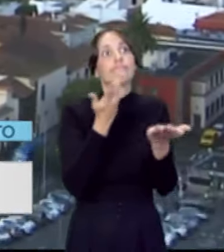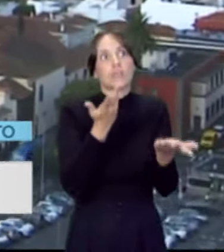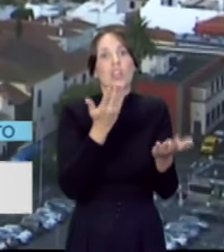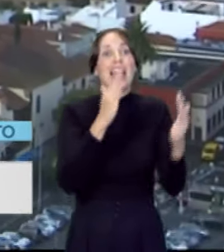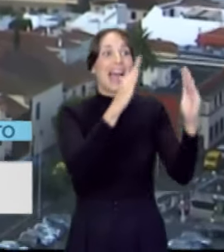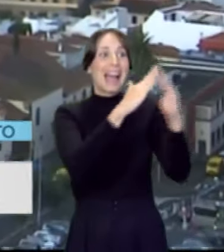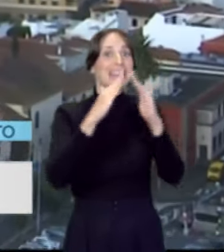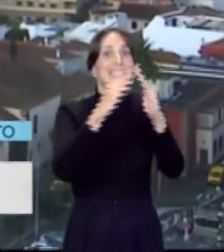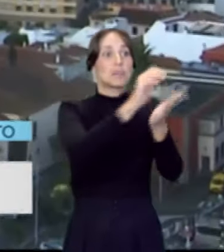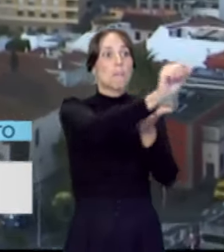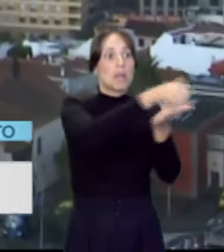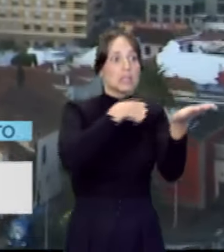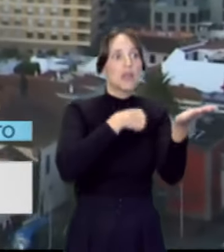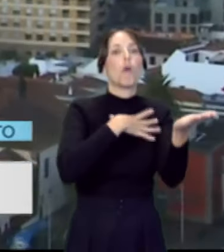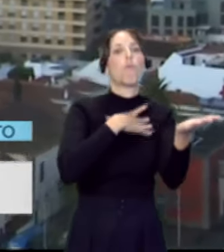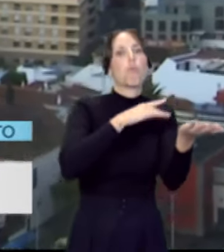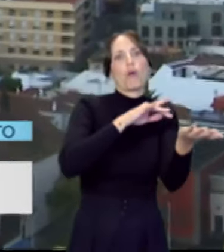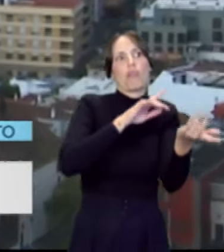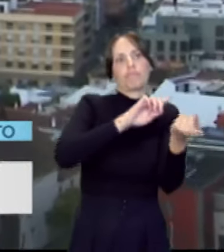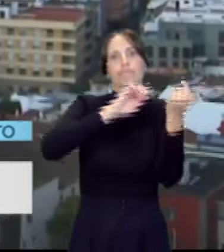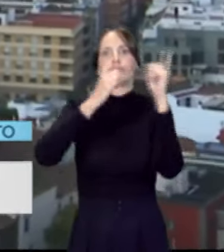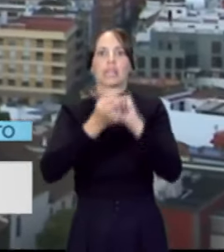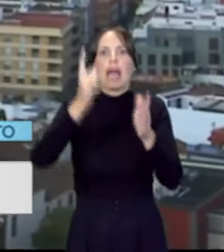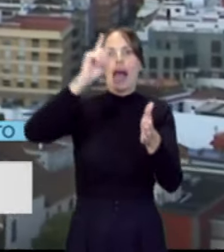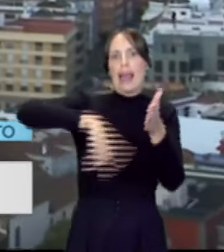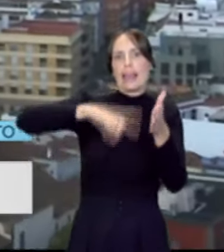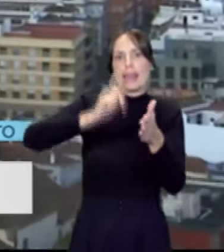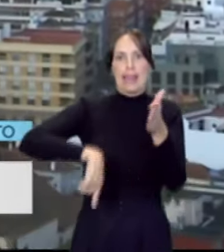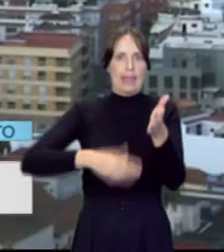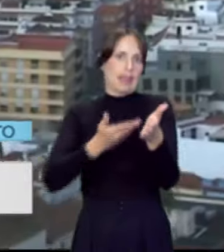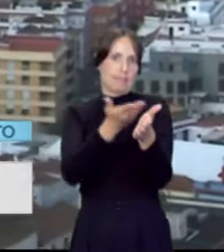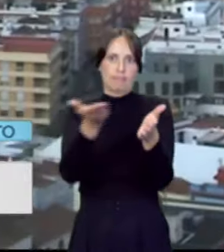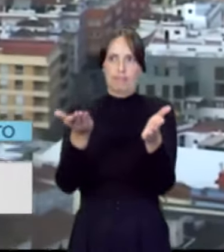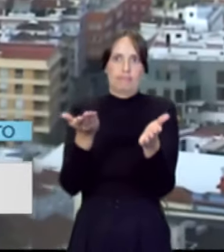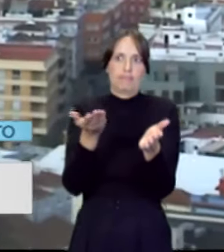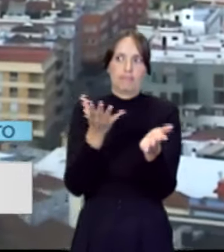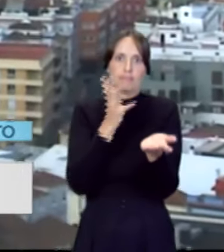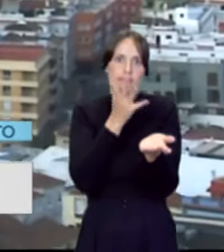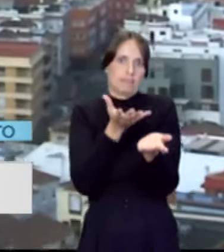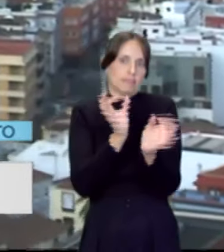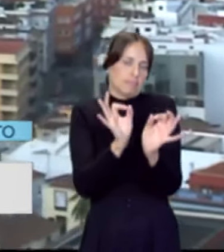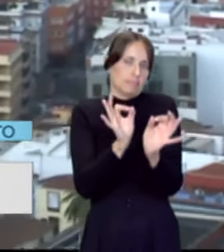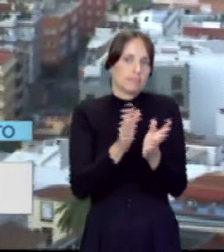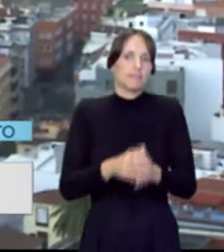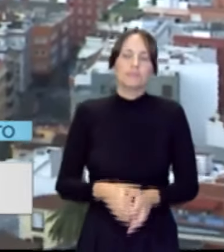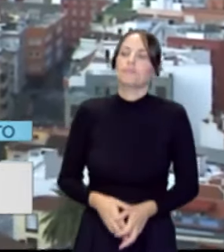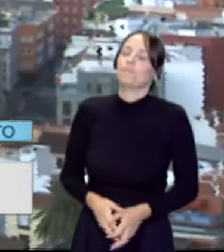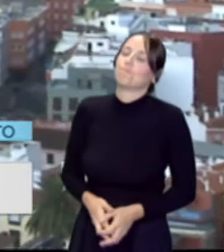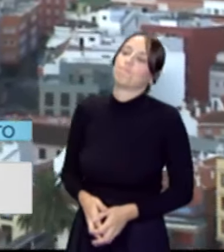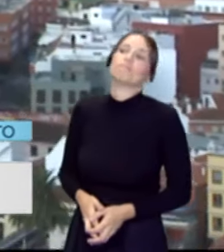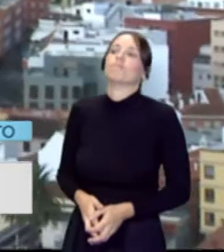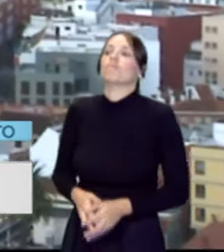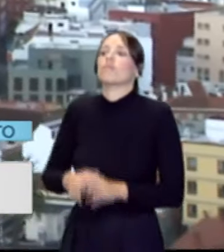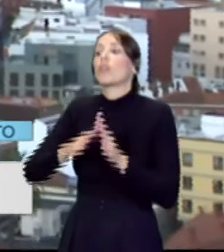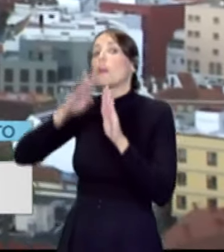que está vacía salga al mercado y se ponga a disponibilidad de ser alquilada. No es una medida,